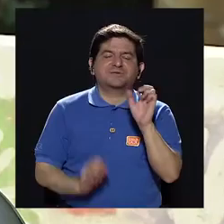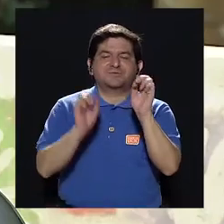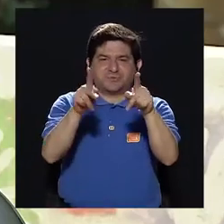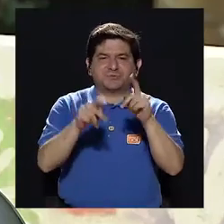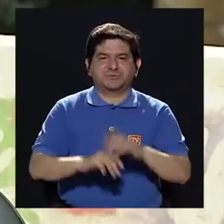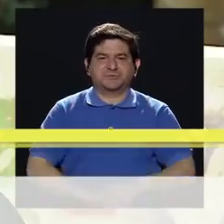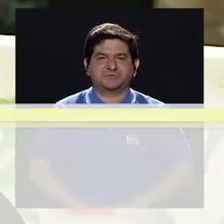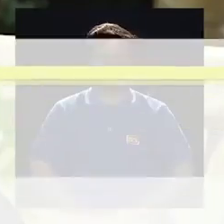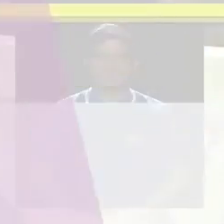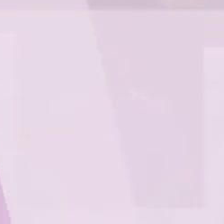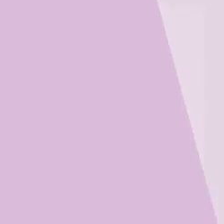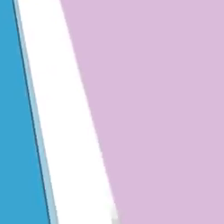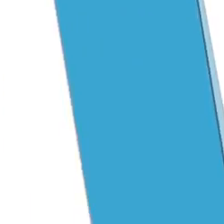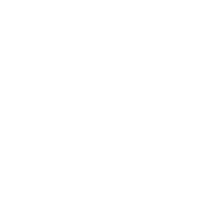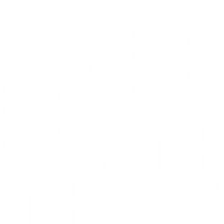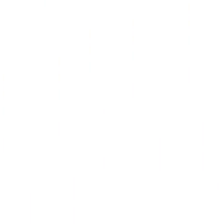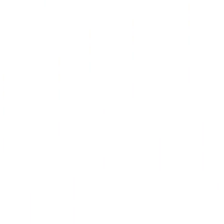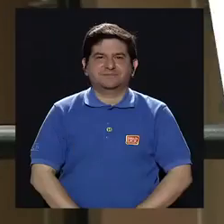por el espacio.